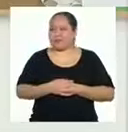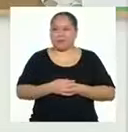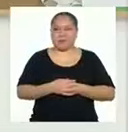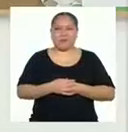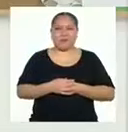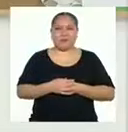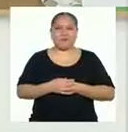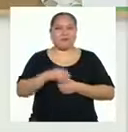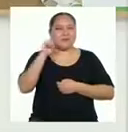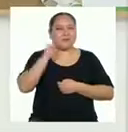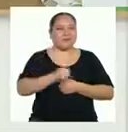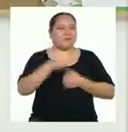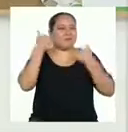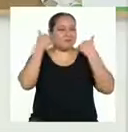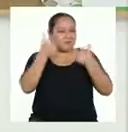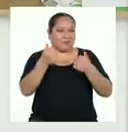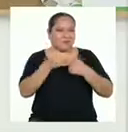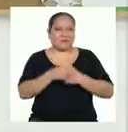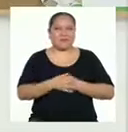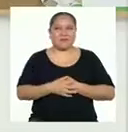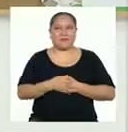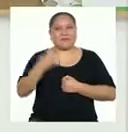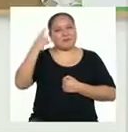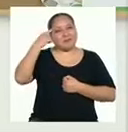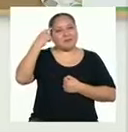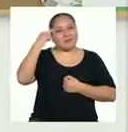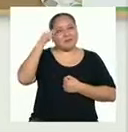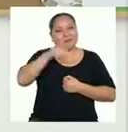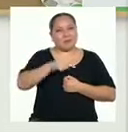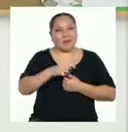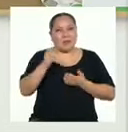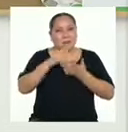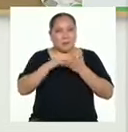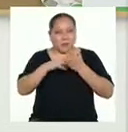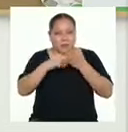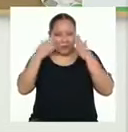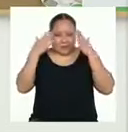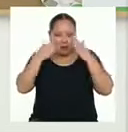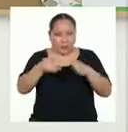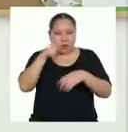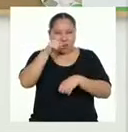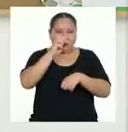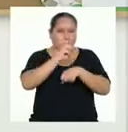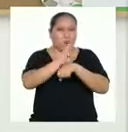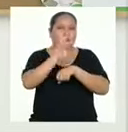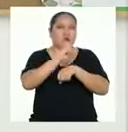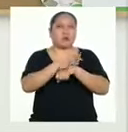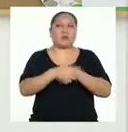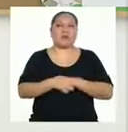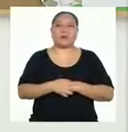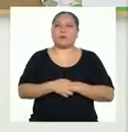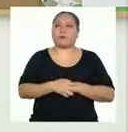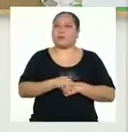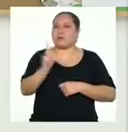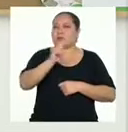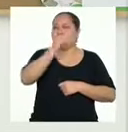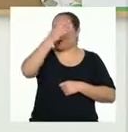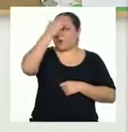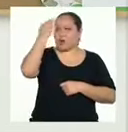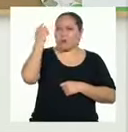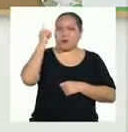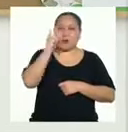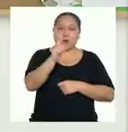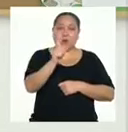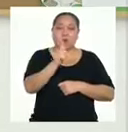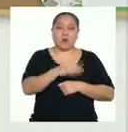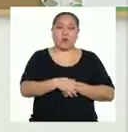Está muy bien. Me parece que podría ser más precisa con lo que quieres recomendar. No olvides que